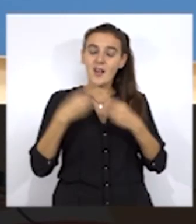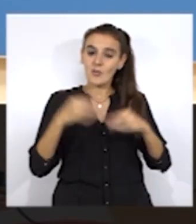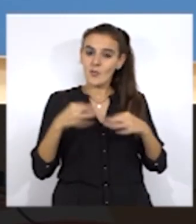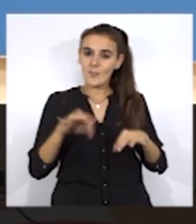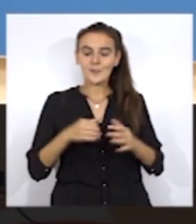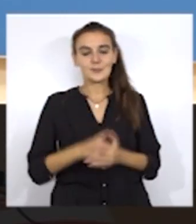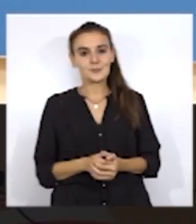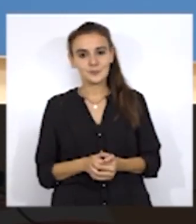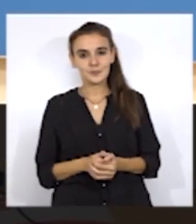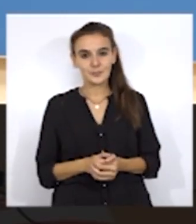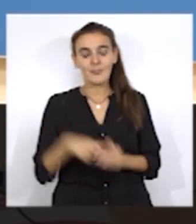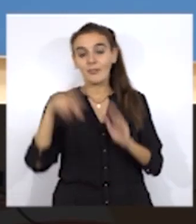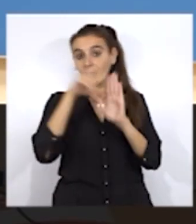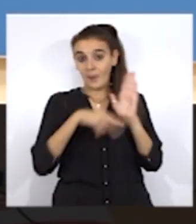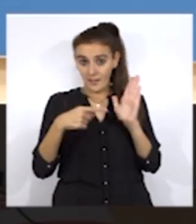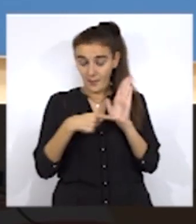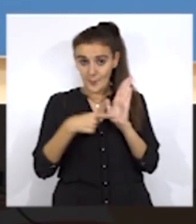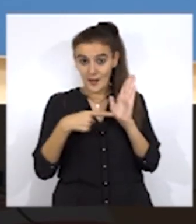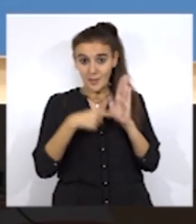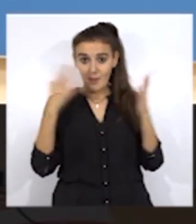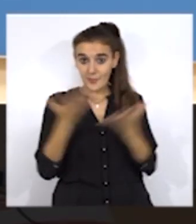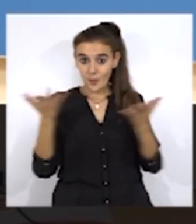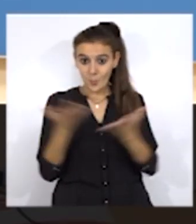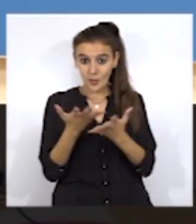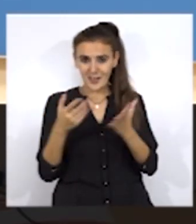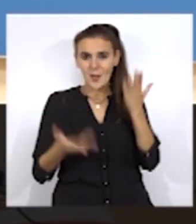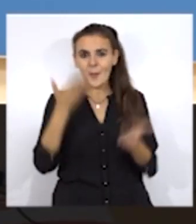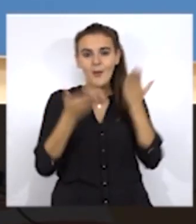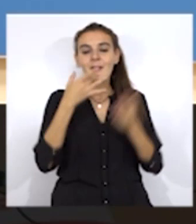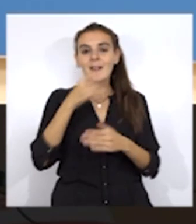de urgencia las valora el Gobierno en 3.000 euros